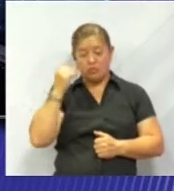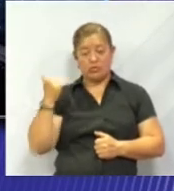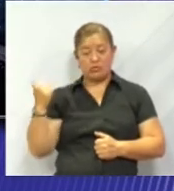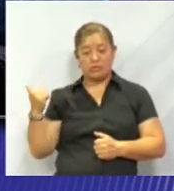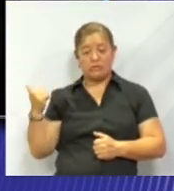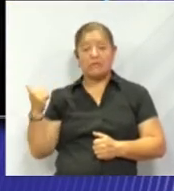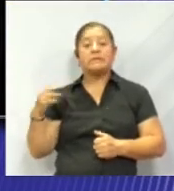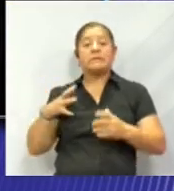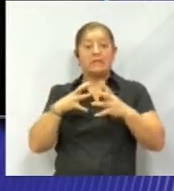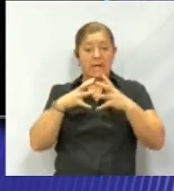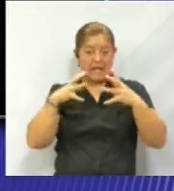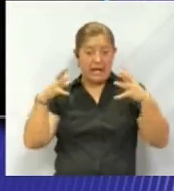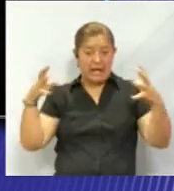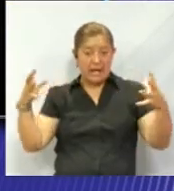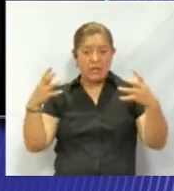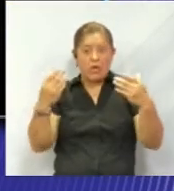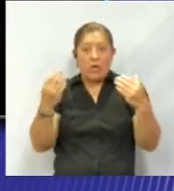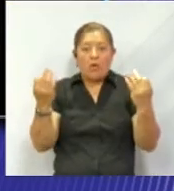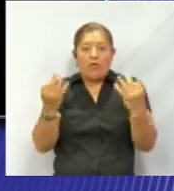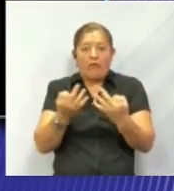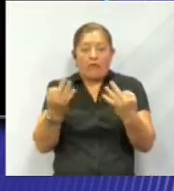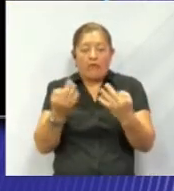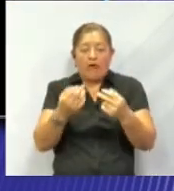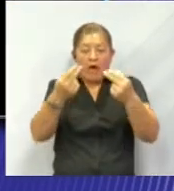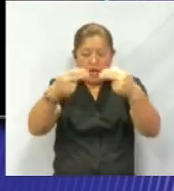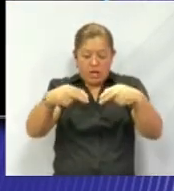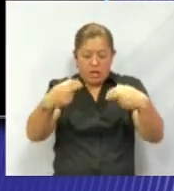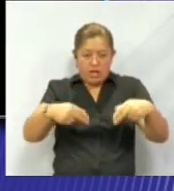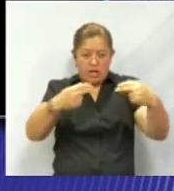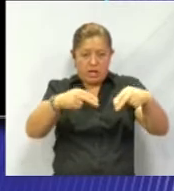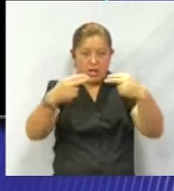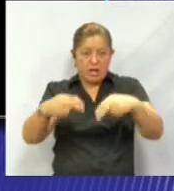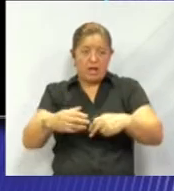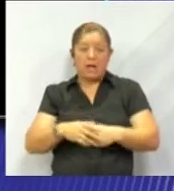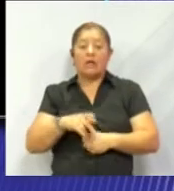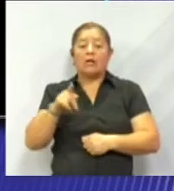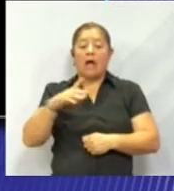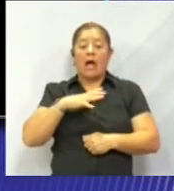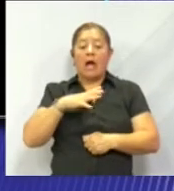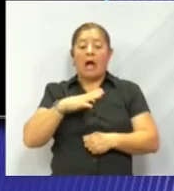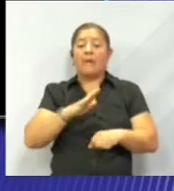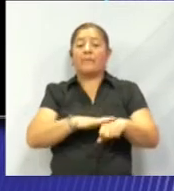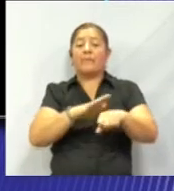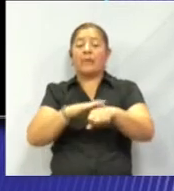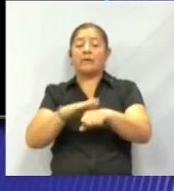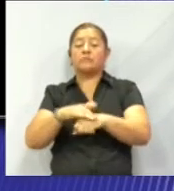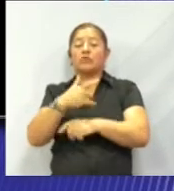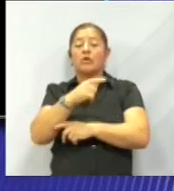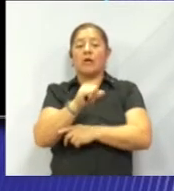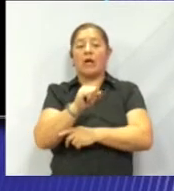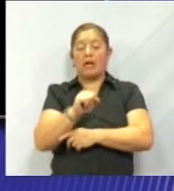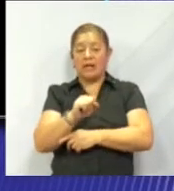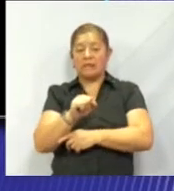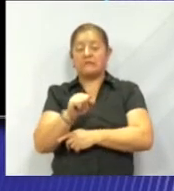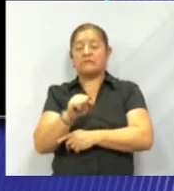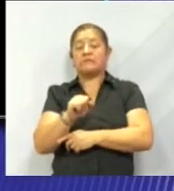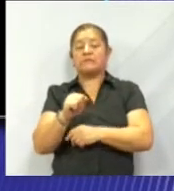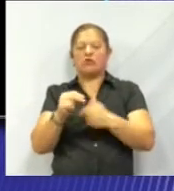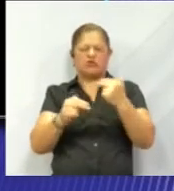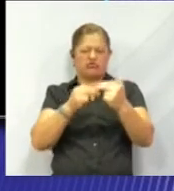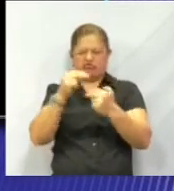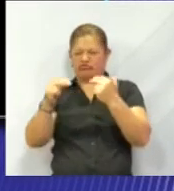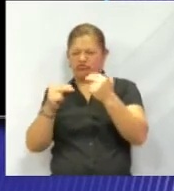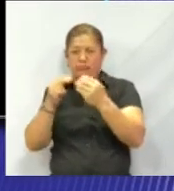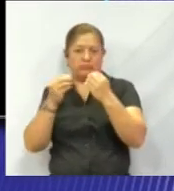gigante de hielo. ¿Y sabes por qué? Porque está compuesto principalmente por gas metano. Y aunque efectivamente